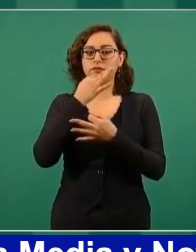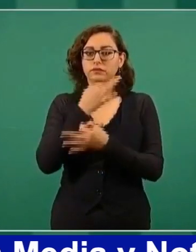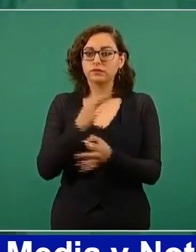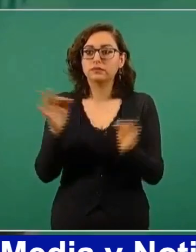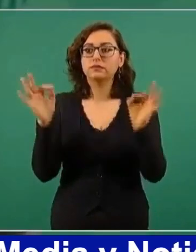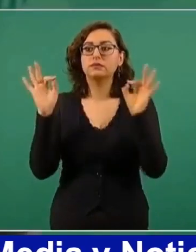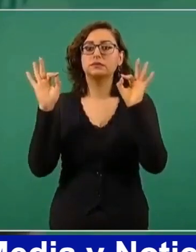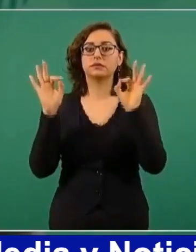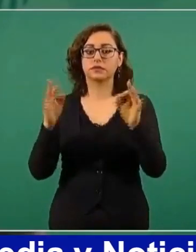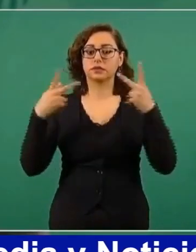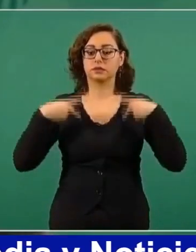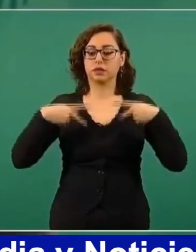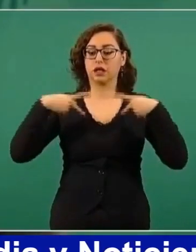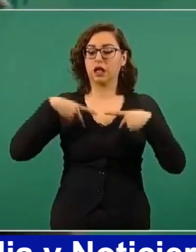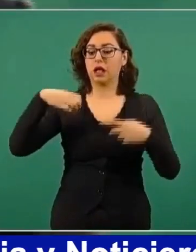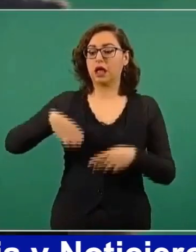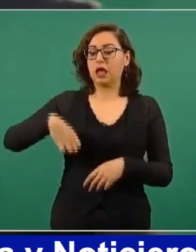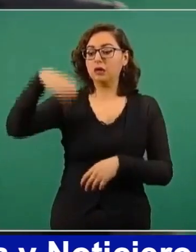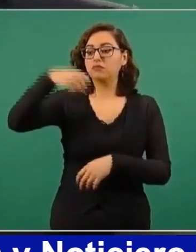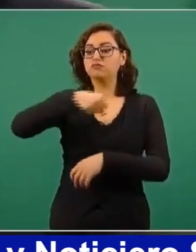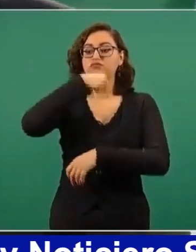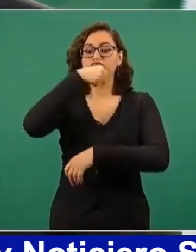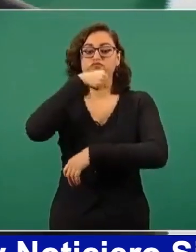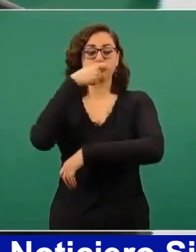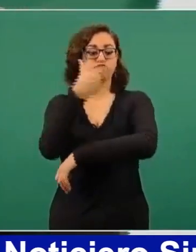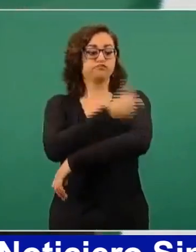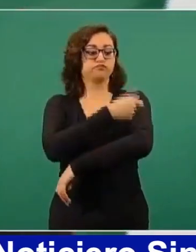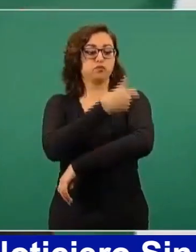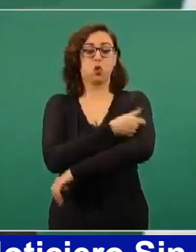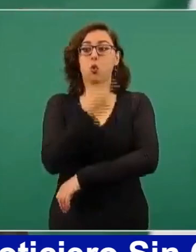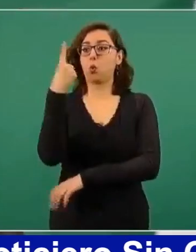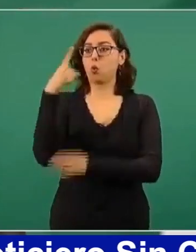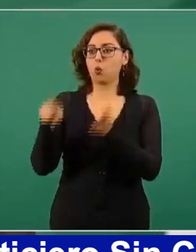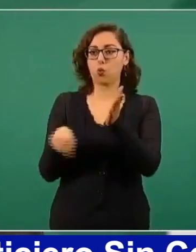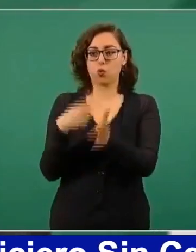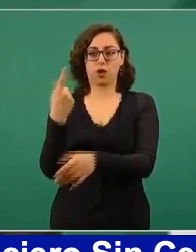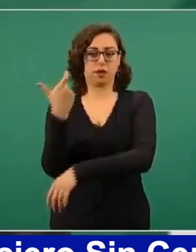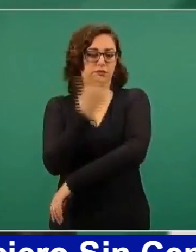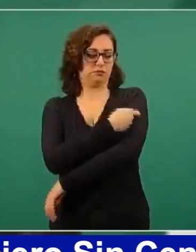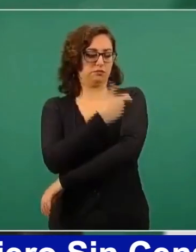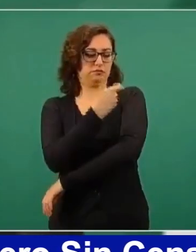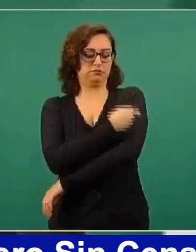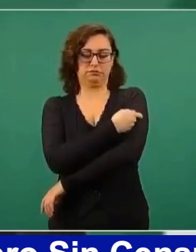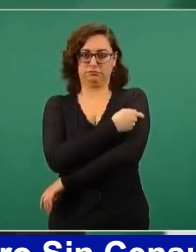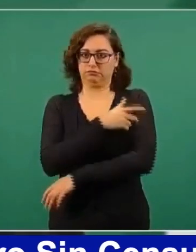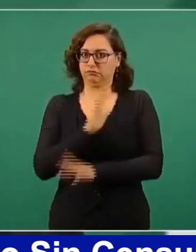dosis y cumplimos